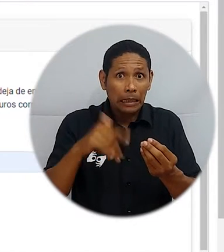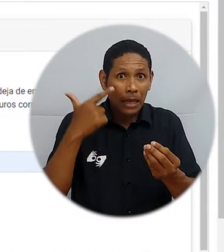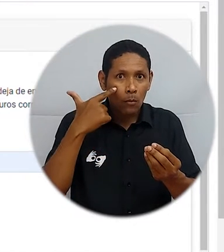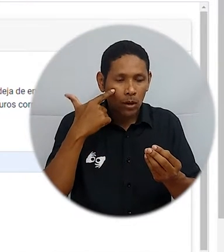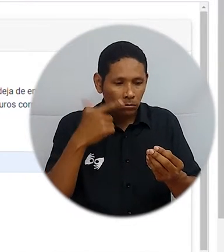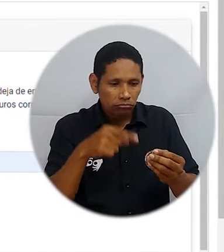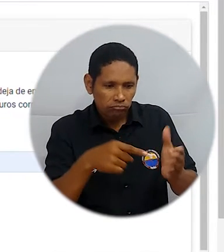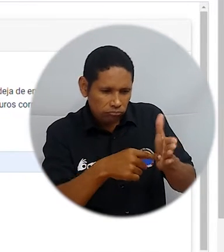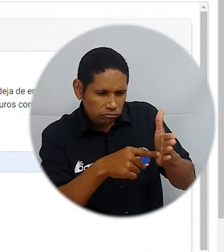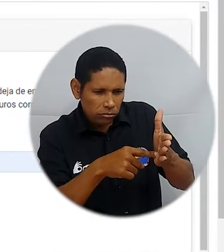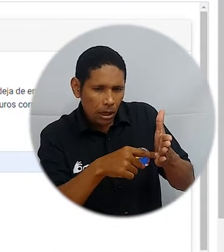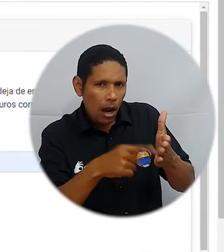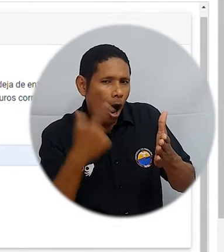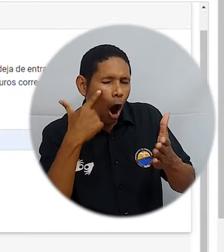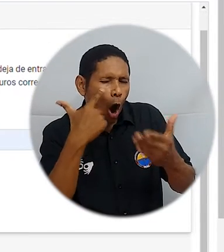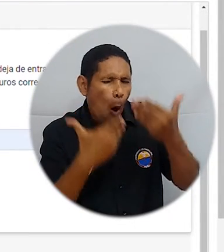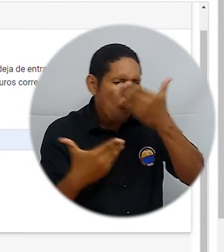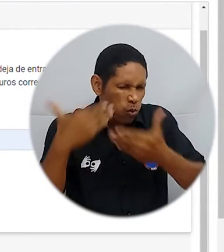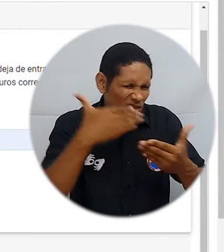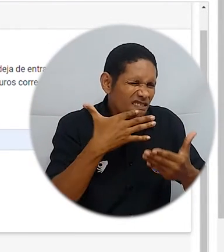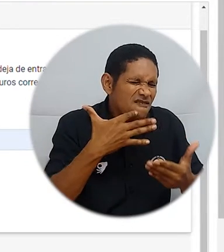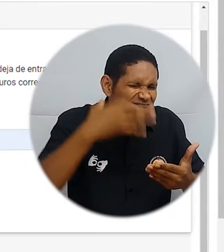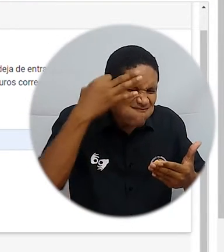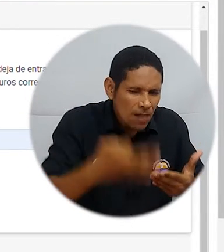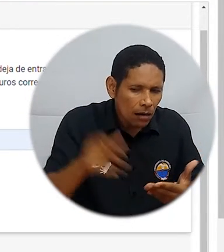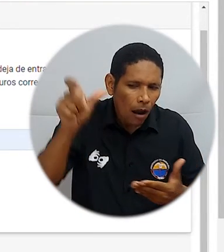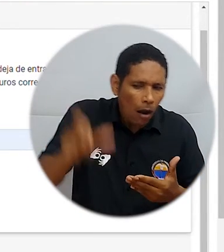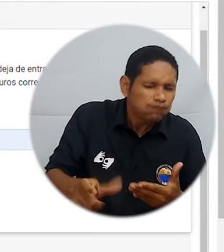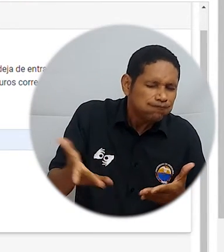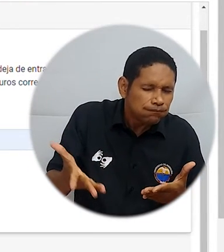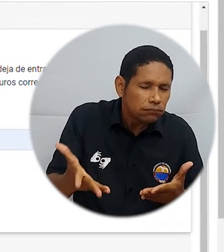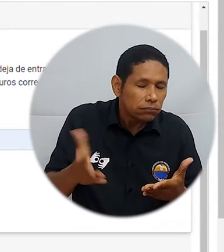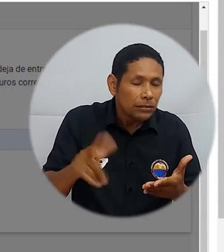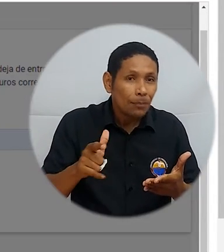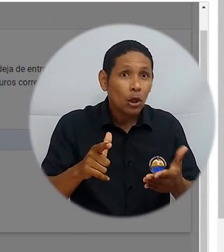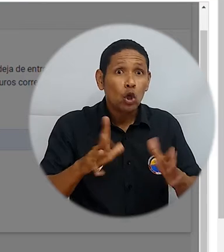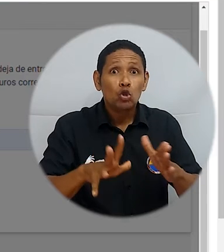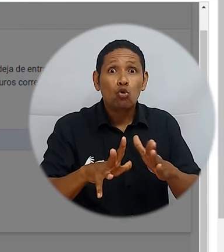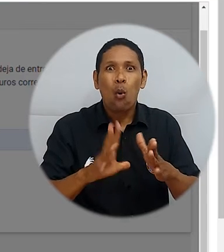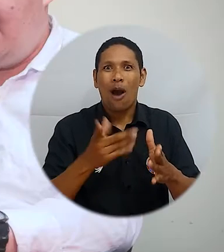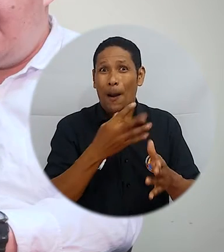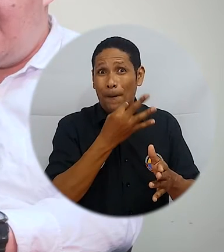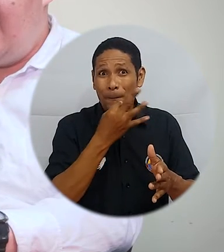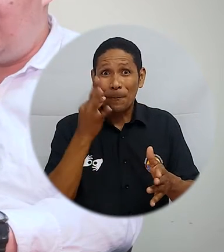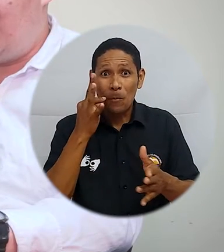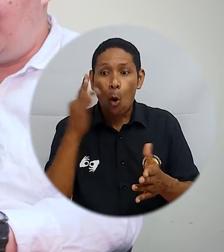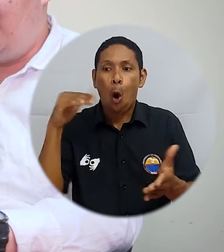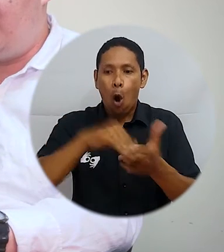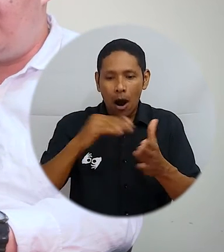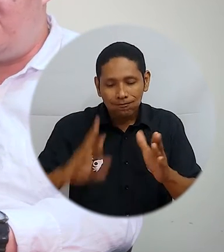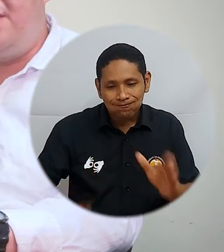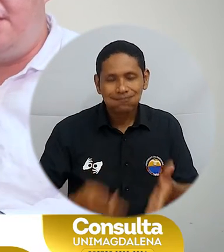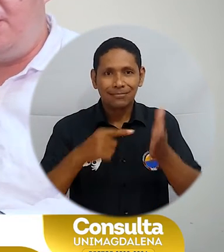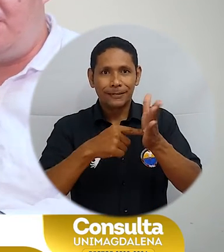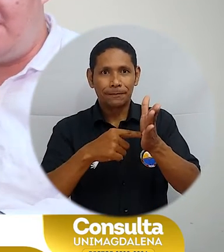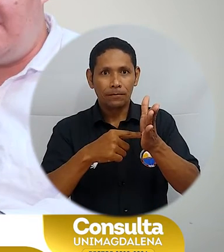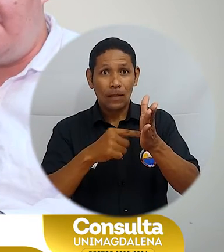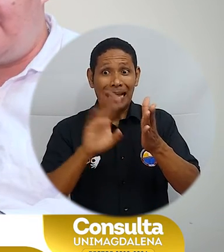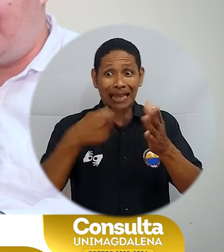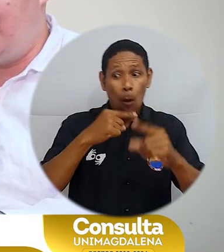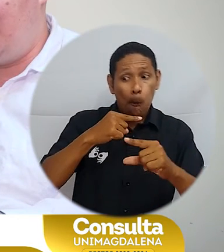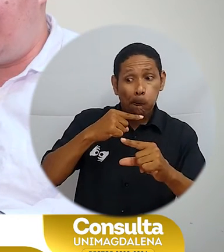verificar un recaptcha y hacer la recuperación de la contraseña. Al correo electrónico